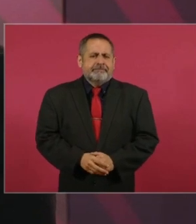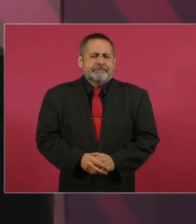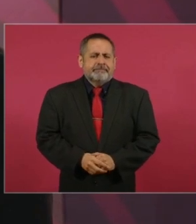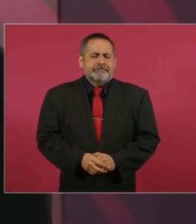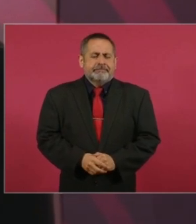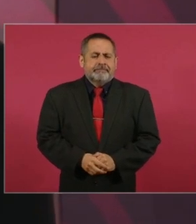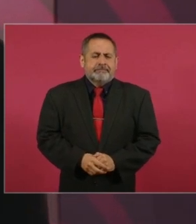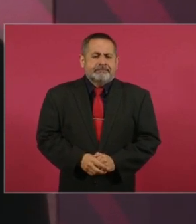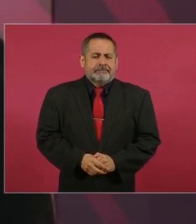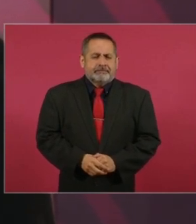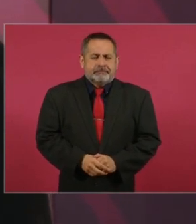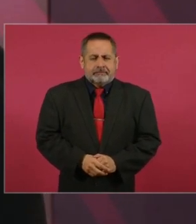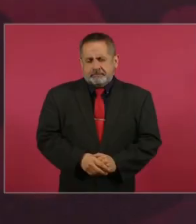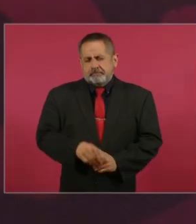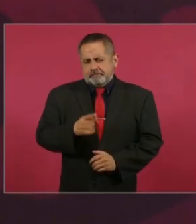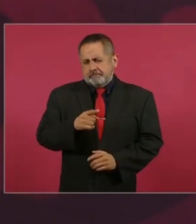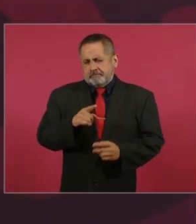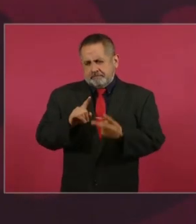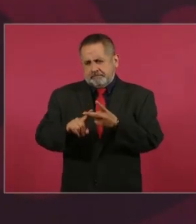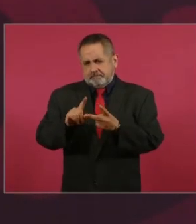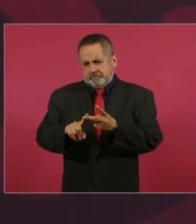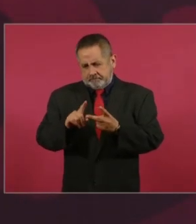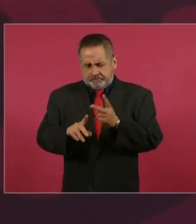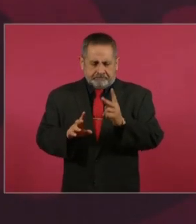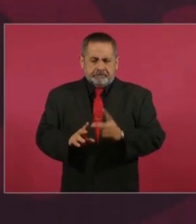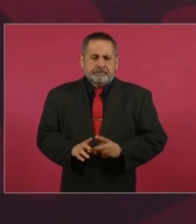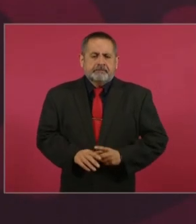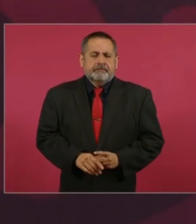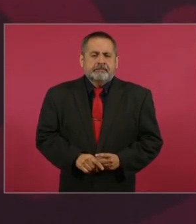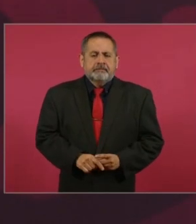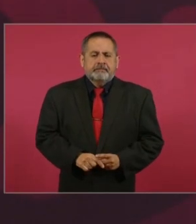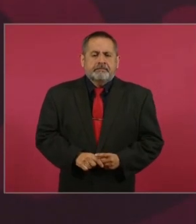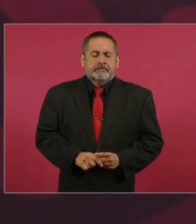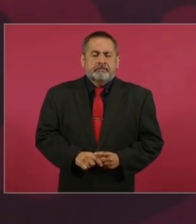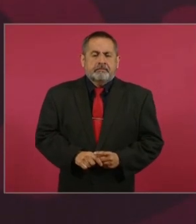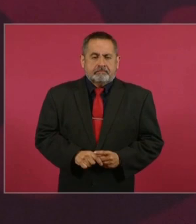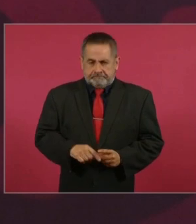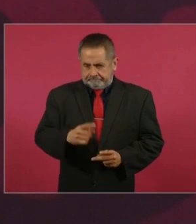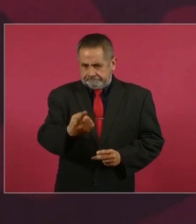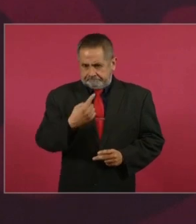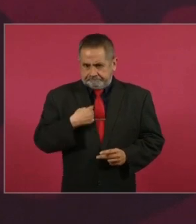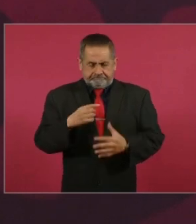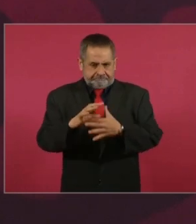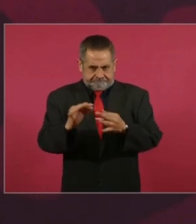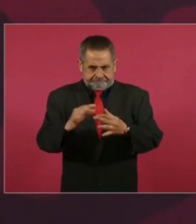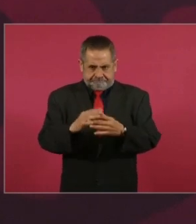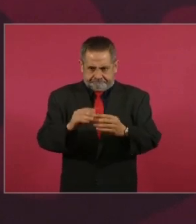Esa sería la segunda que explicara.